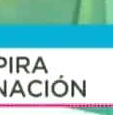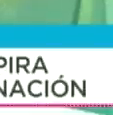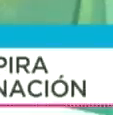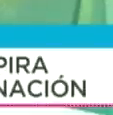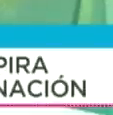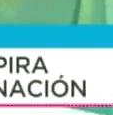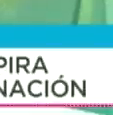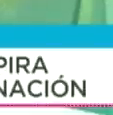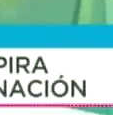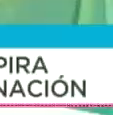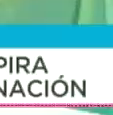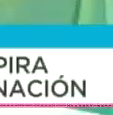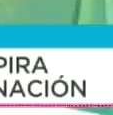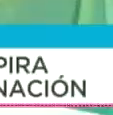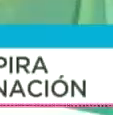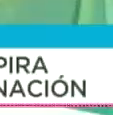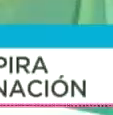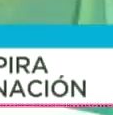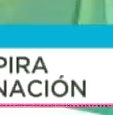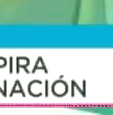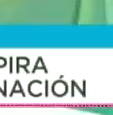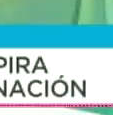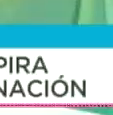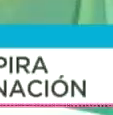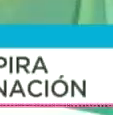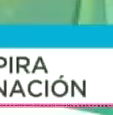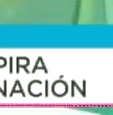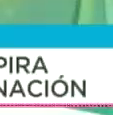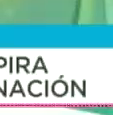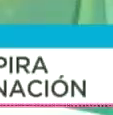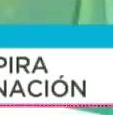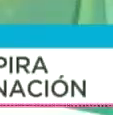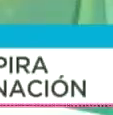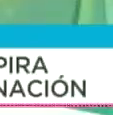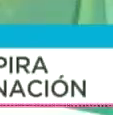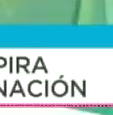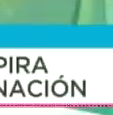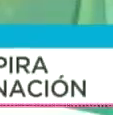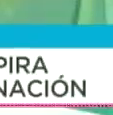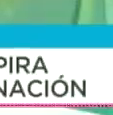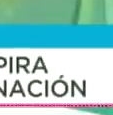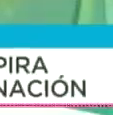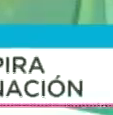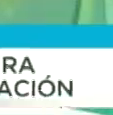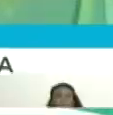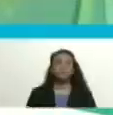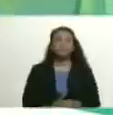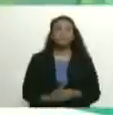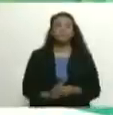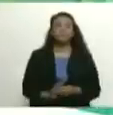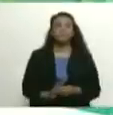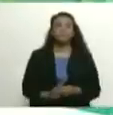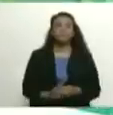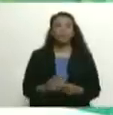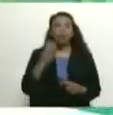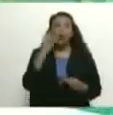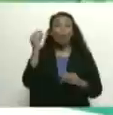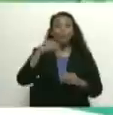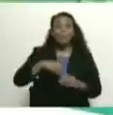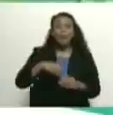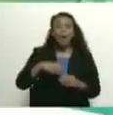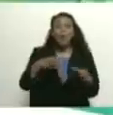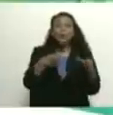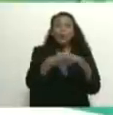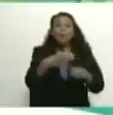sectores de extrema derecha quieren llevar al país otra vez a las guarimbas. Otra vez a la división, al odio, otra vez al